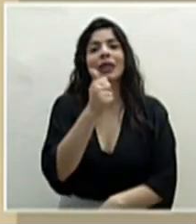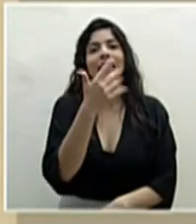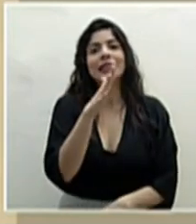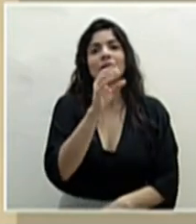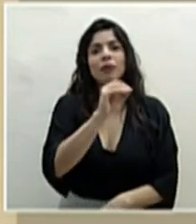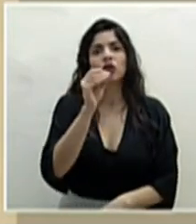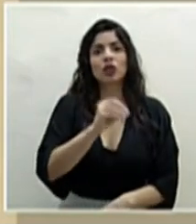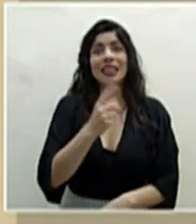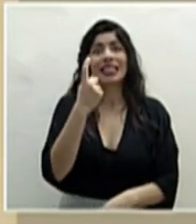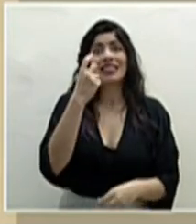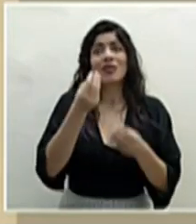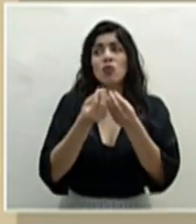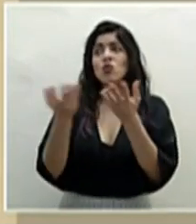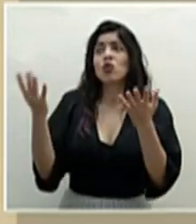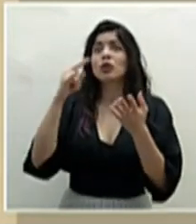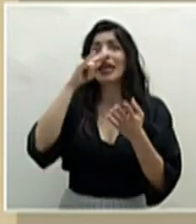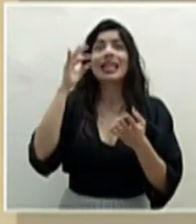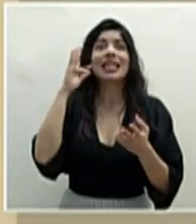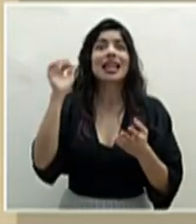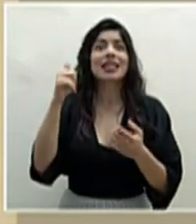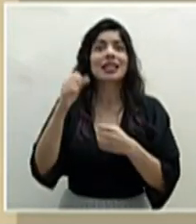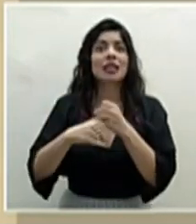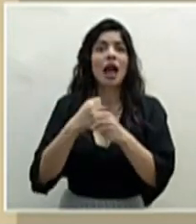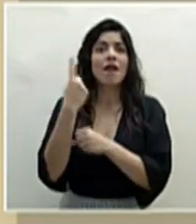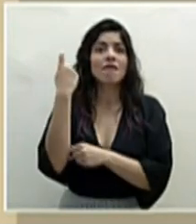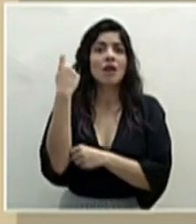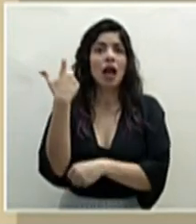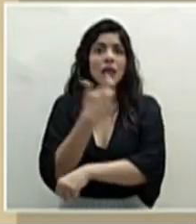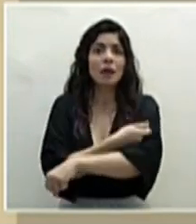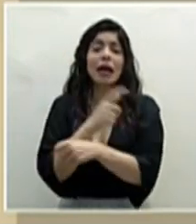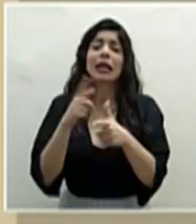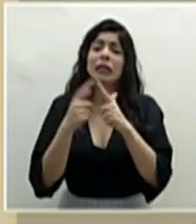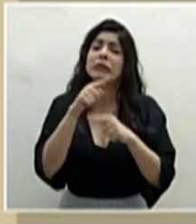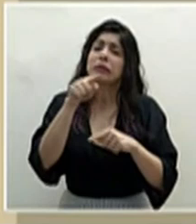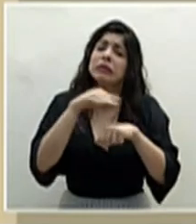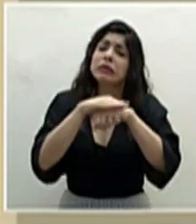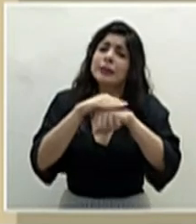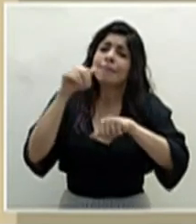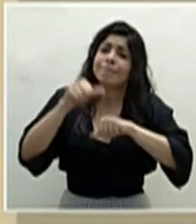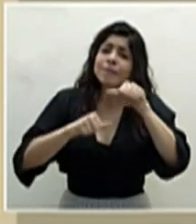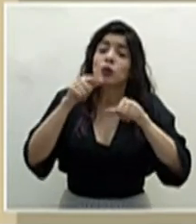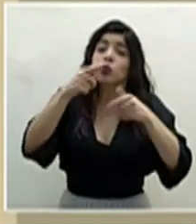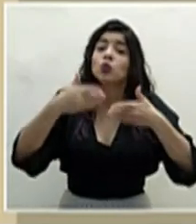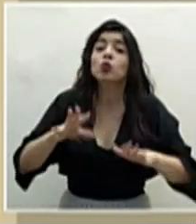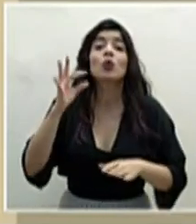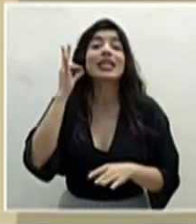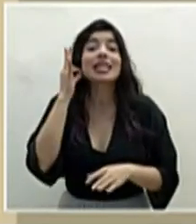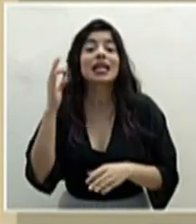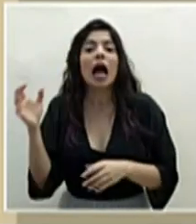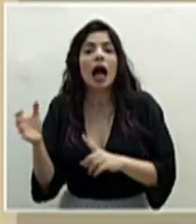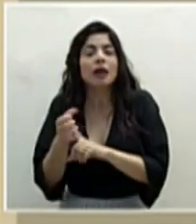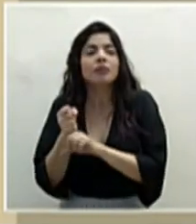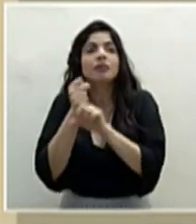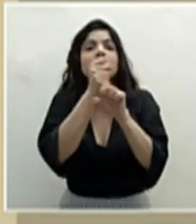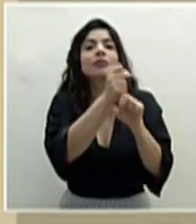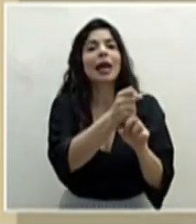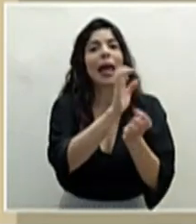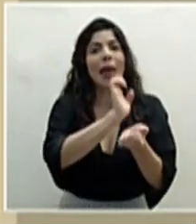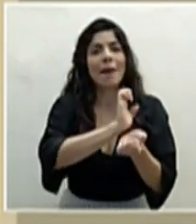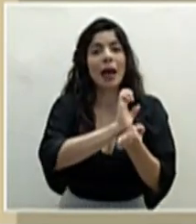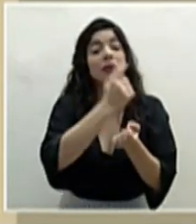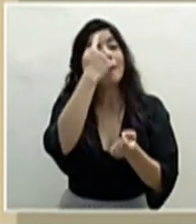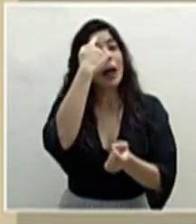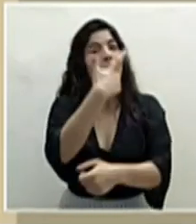conjunto de niñas de 10 años. Entonces, tenemos que hacer un esfuerzo de llevar a nuestras hijas al EVAIS más cercano para